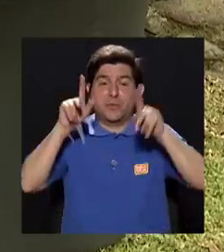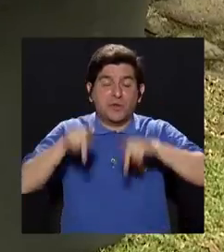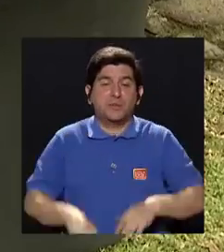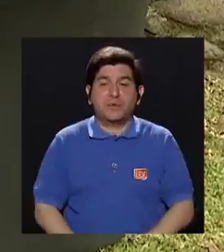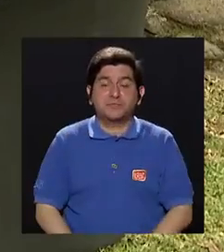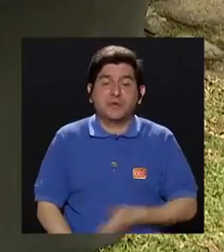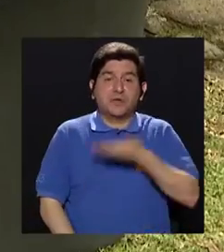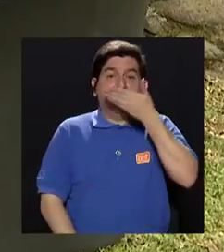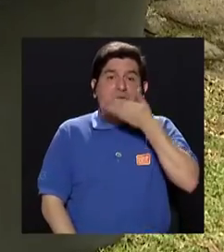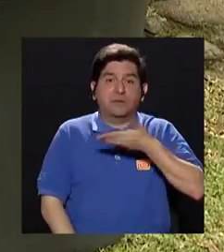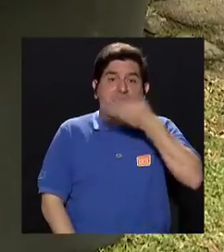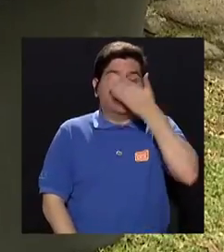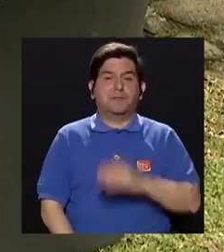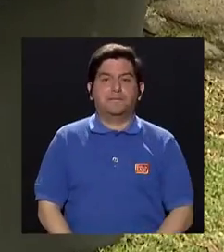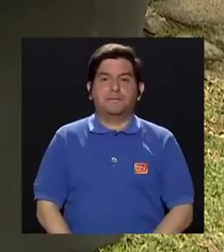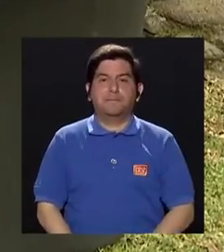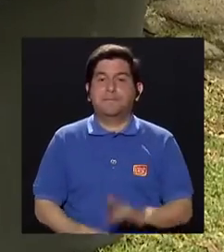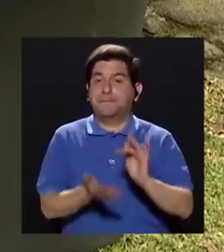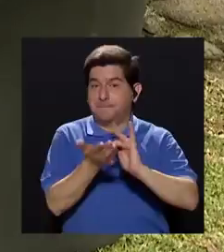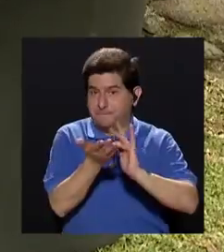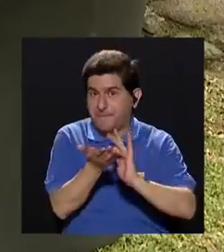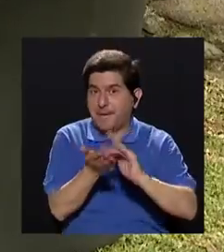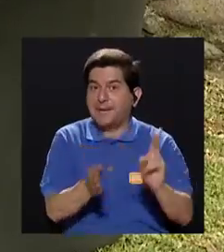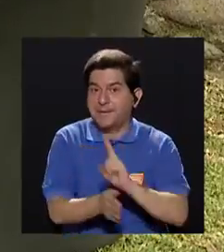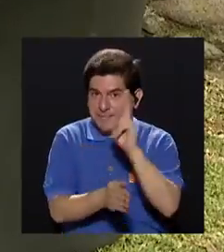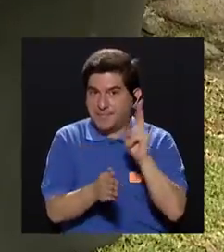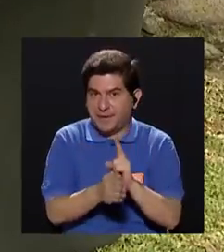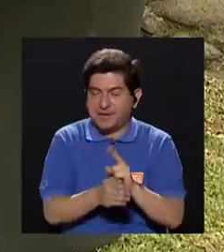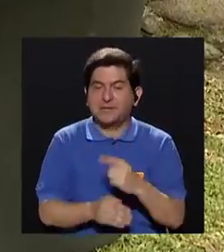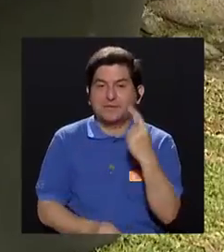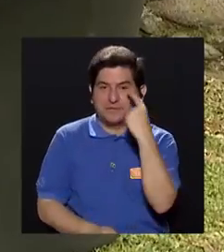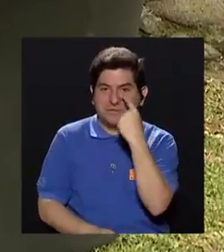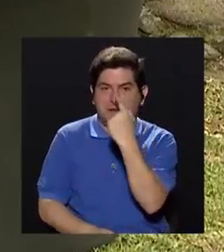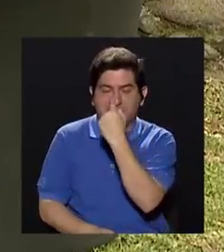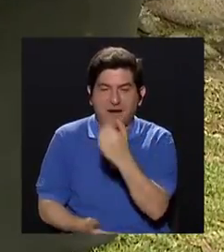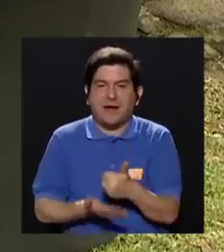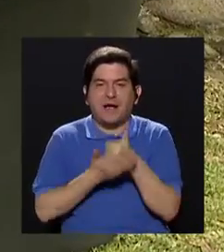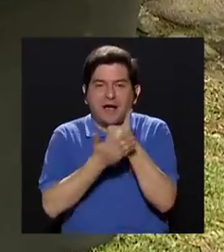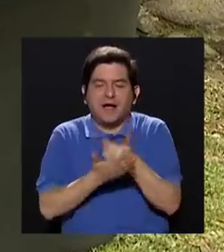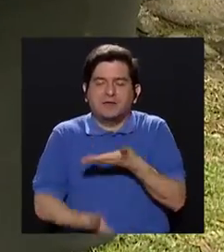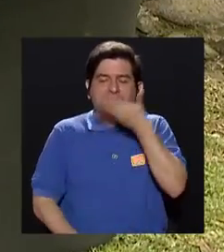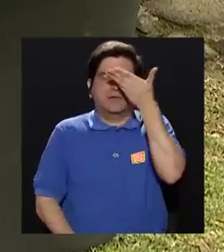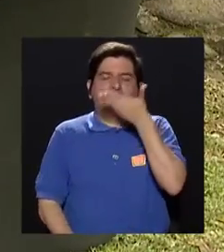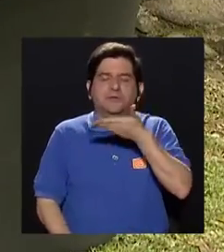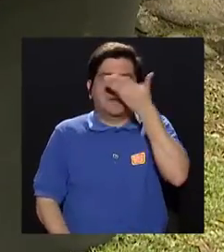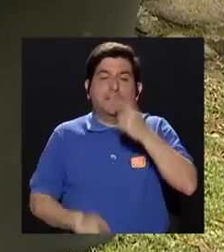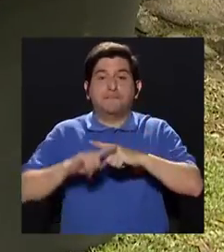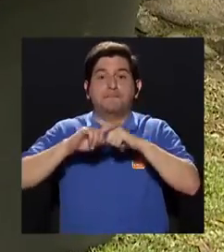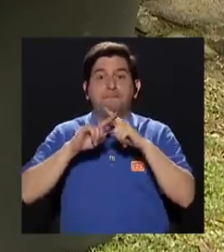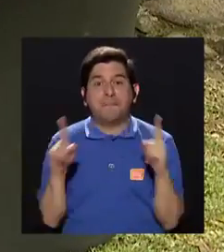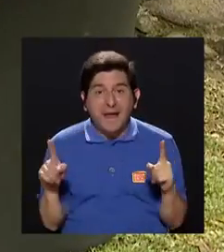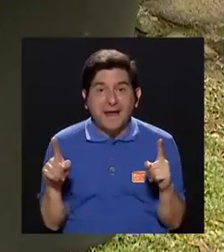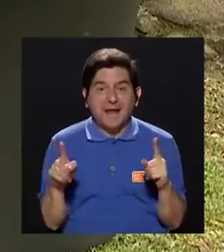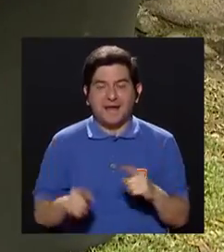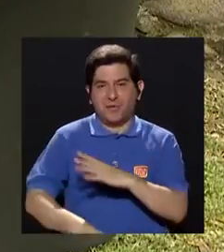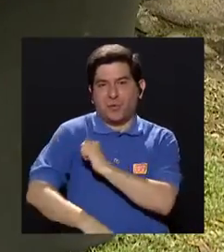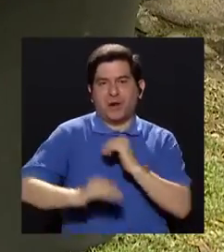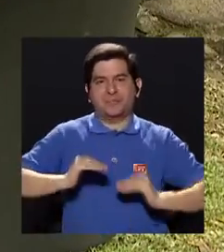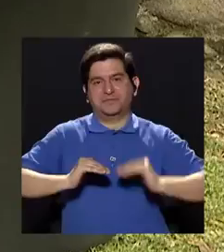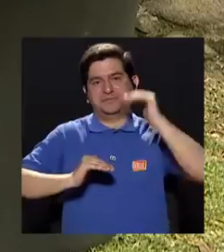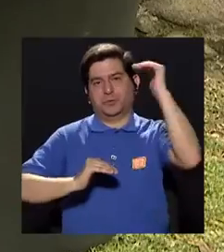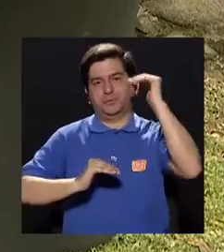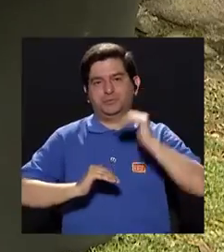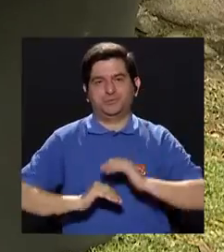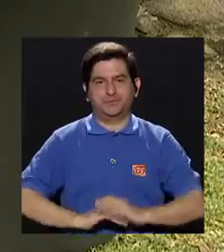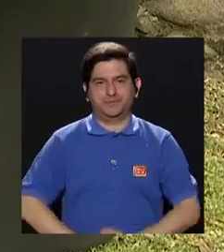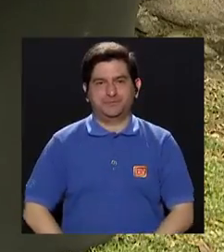ni pueden respirar los pacientes. Entonces, hay medicamentos que se utilizan para abrir las vías y quitar la congestión, pero a su vez